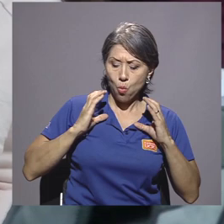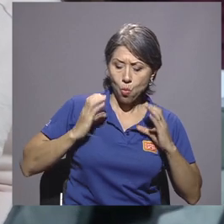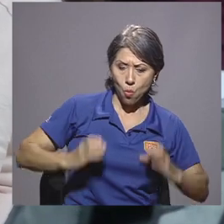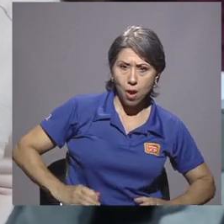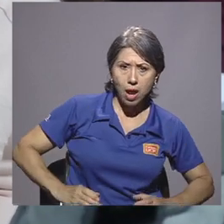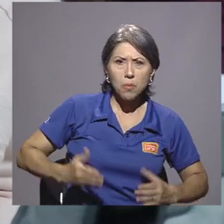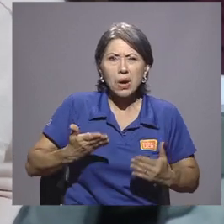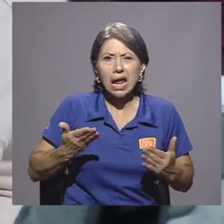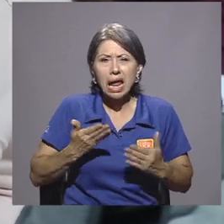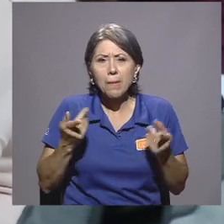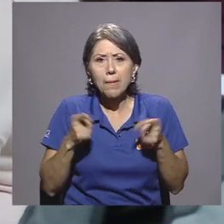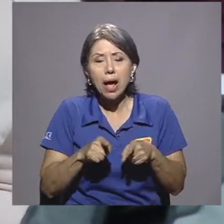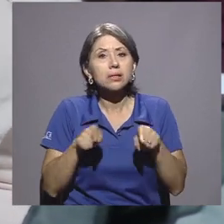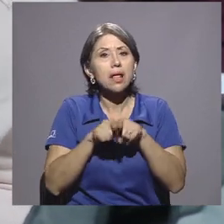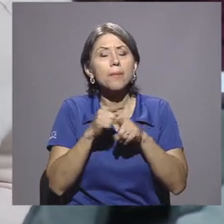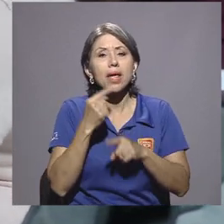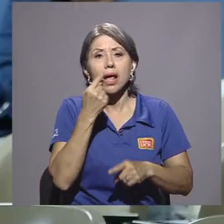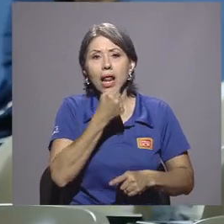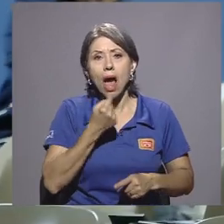sino a nivel oral.